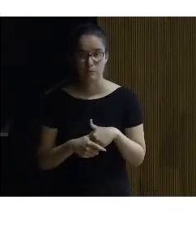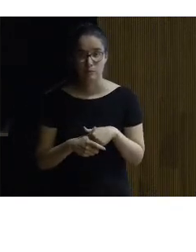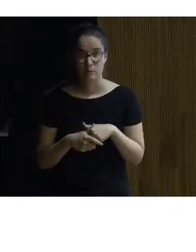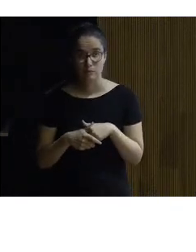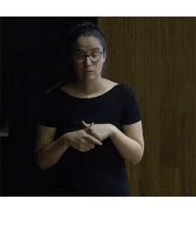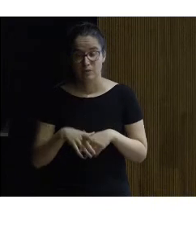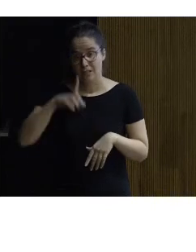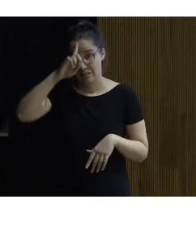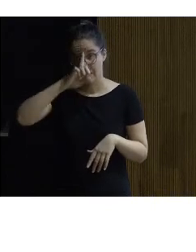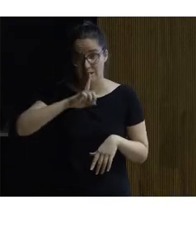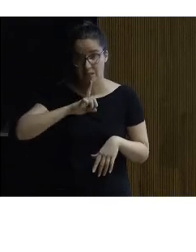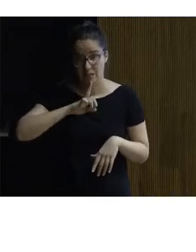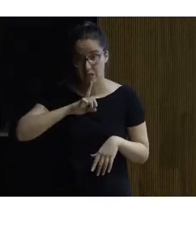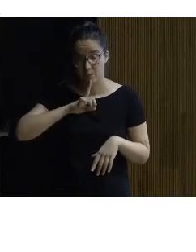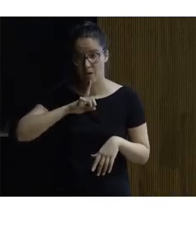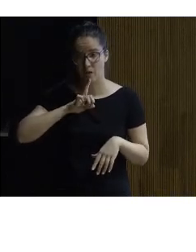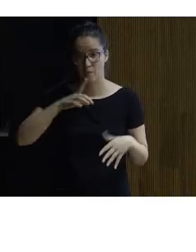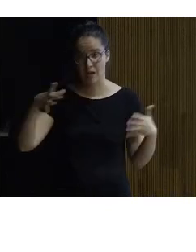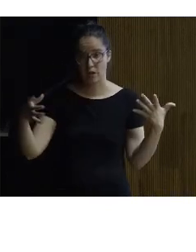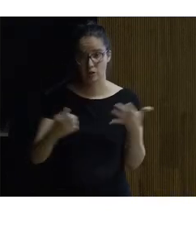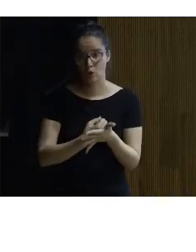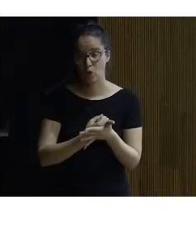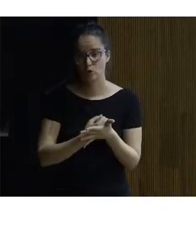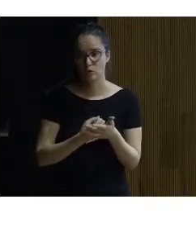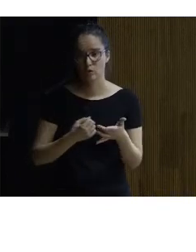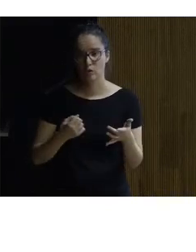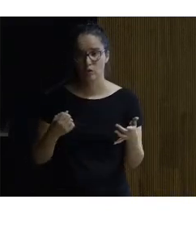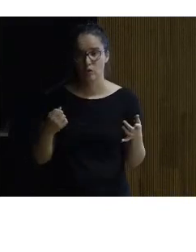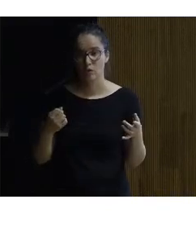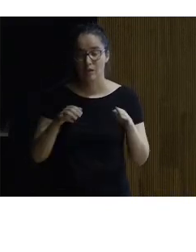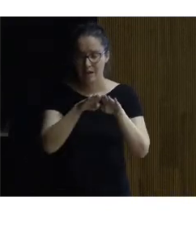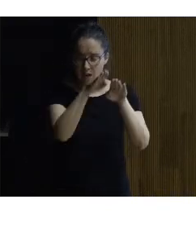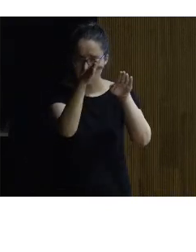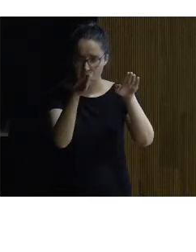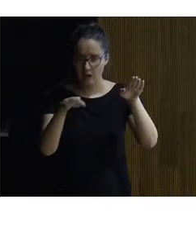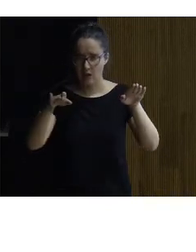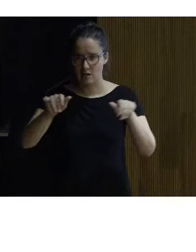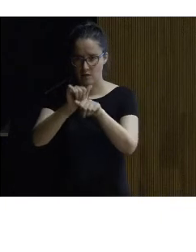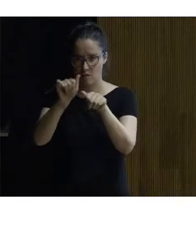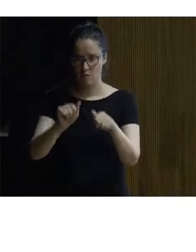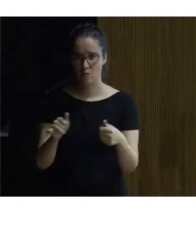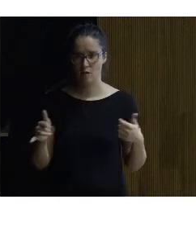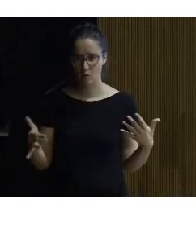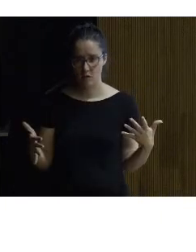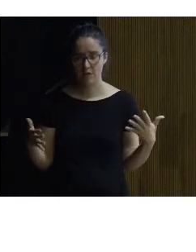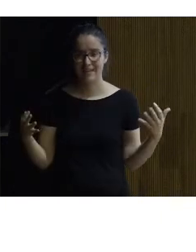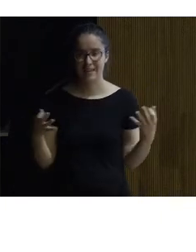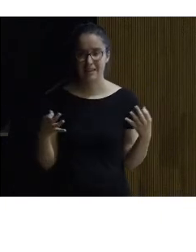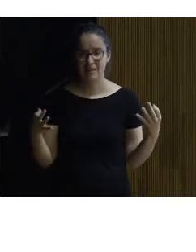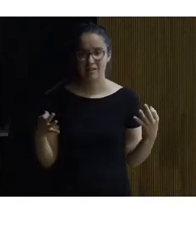esta imagen es para recordarnos a todos la intención de bajo relieve que debía de tener